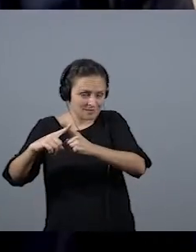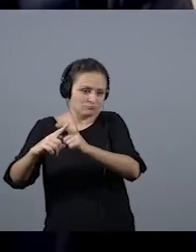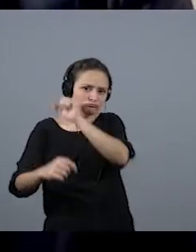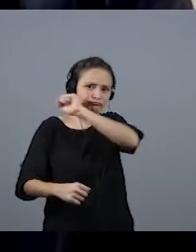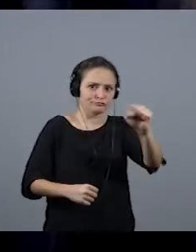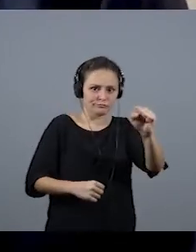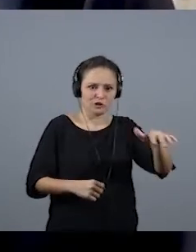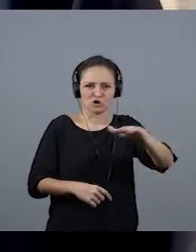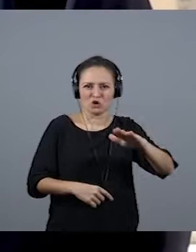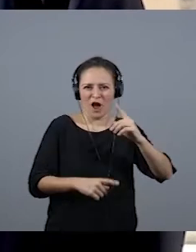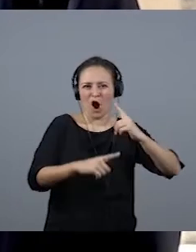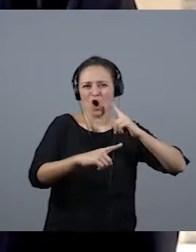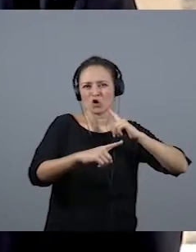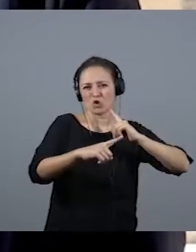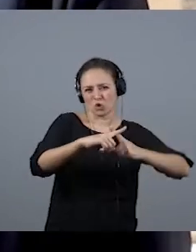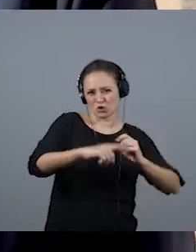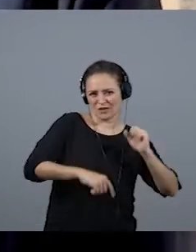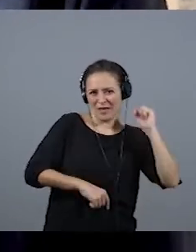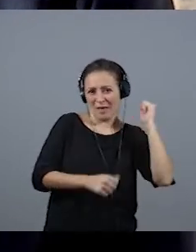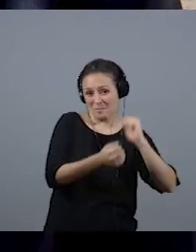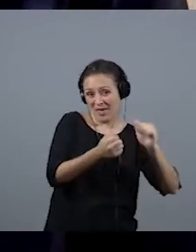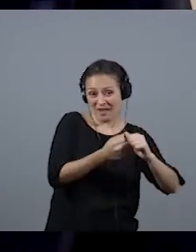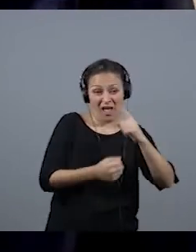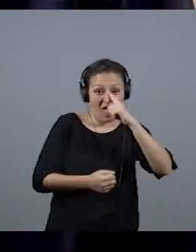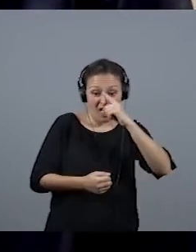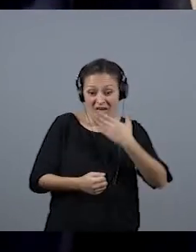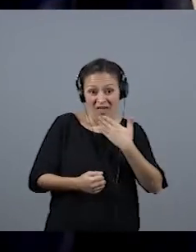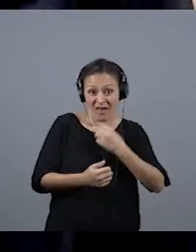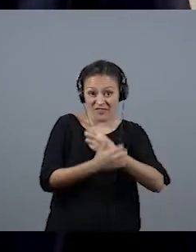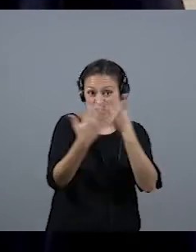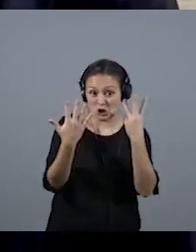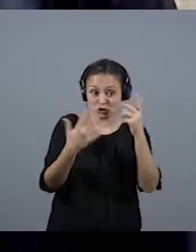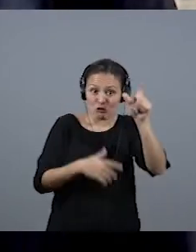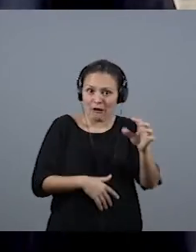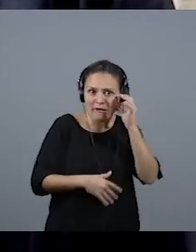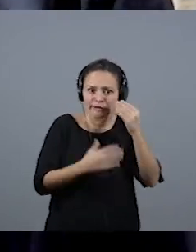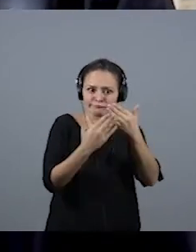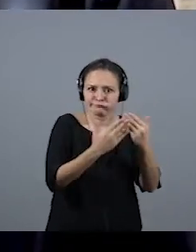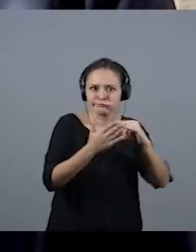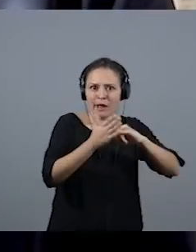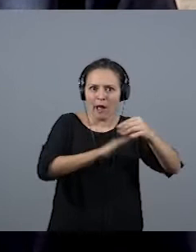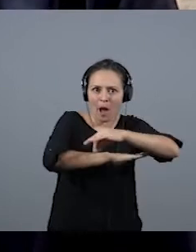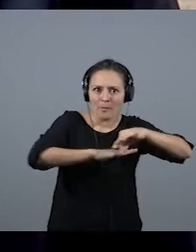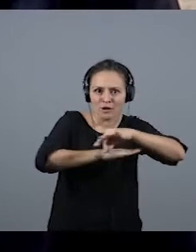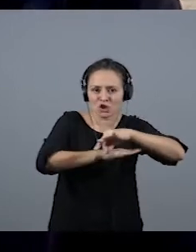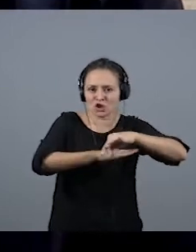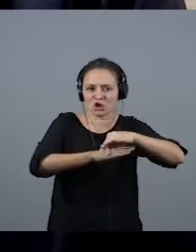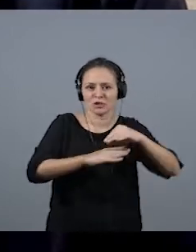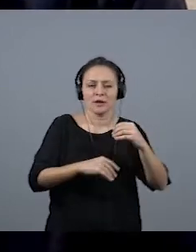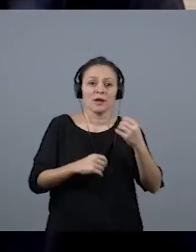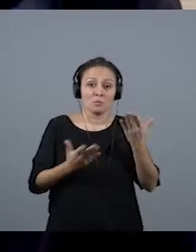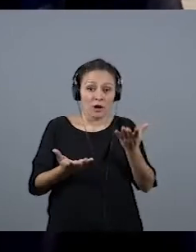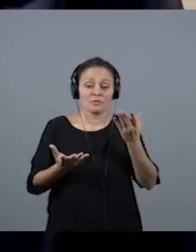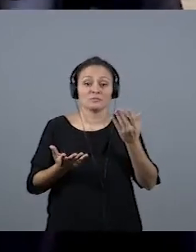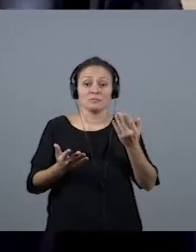con tan solo 18 años, era una estudiante de aparejadores. Y bueno, a raíz de